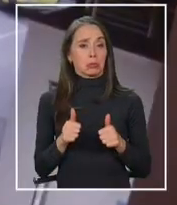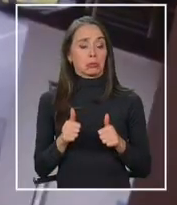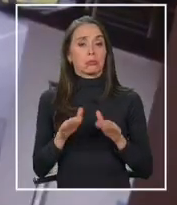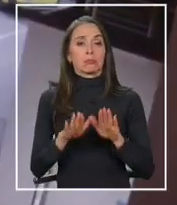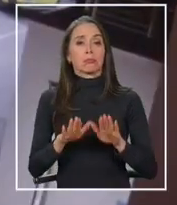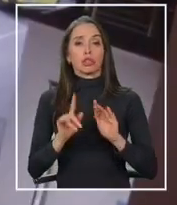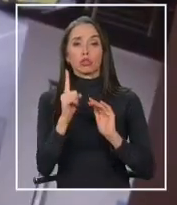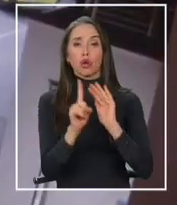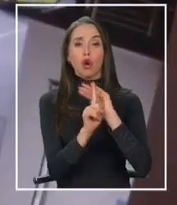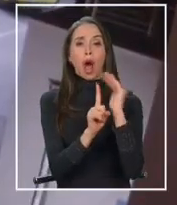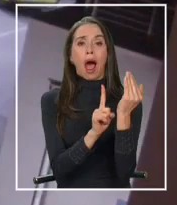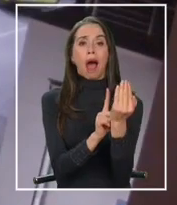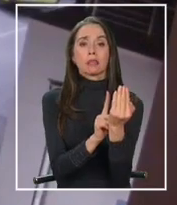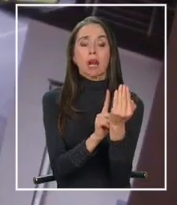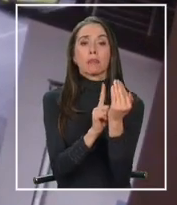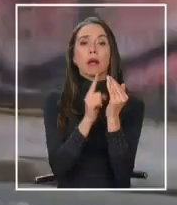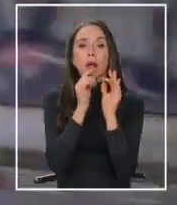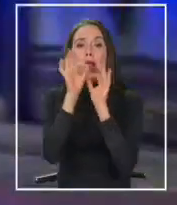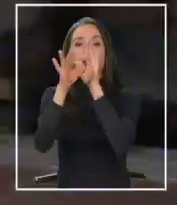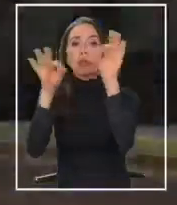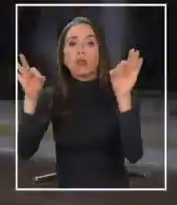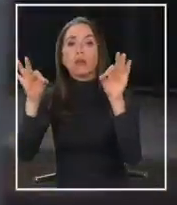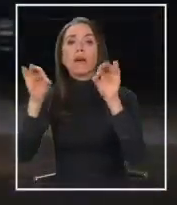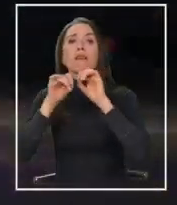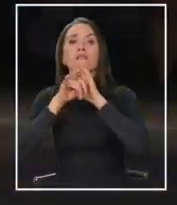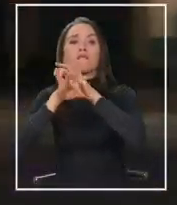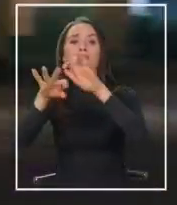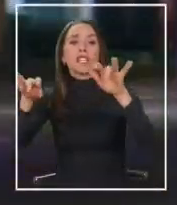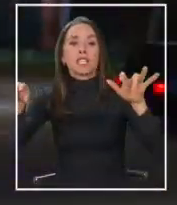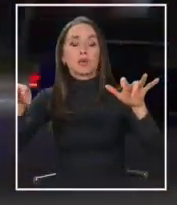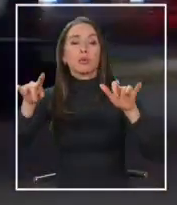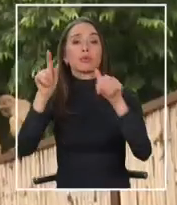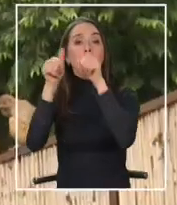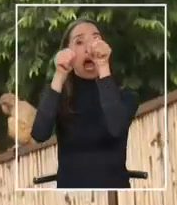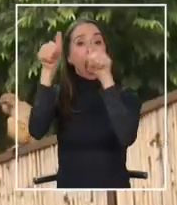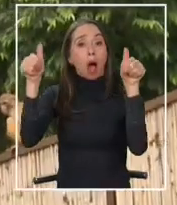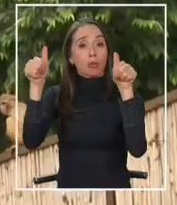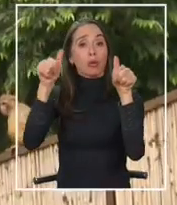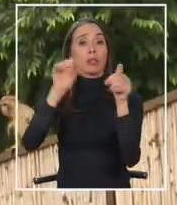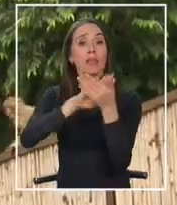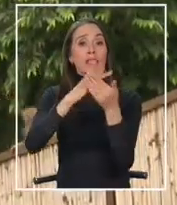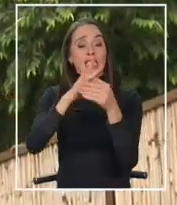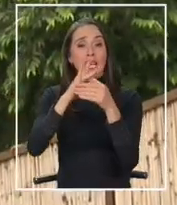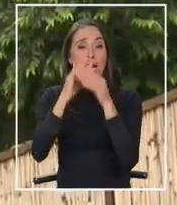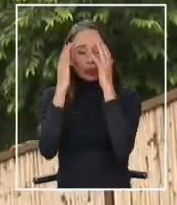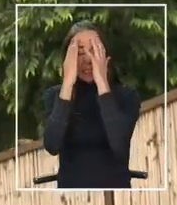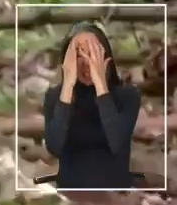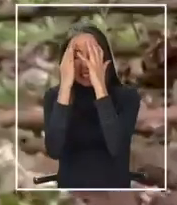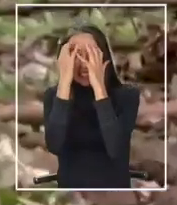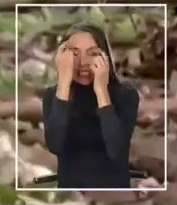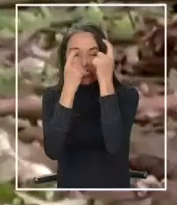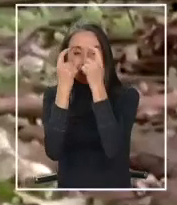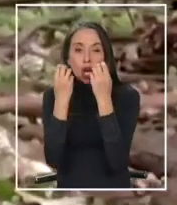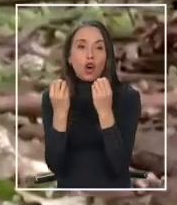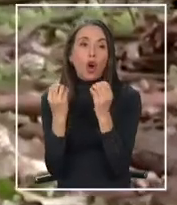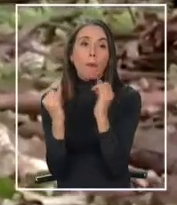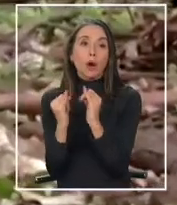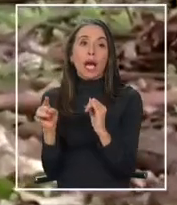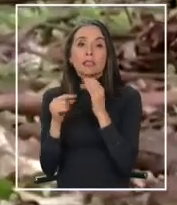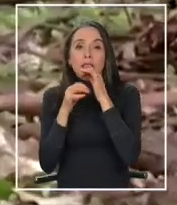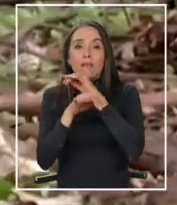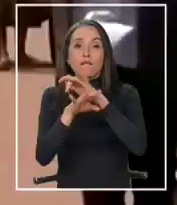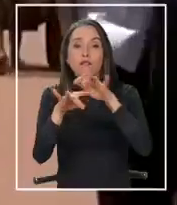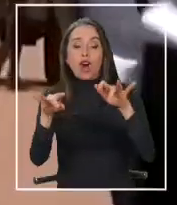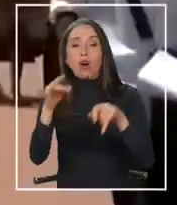permanecer en aislamiento para evitar la propagación del virus el mismo que tiene a las autoridades sanitarias de cabeza estudiando las características de este